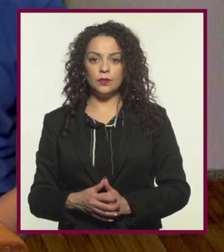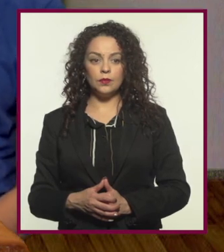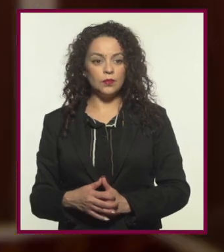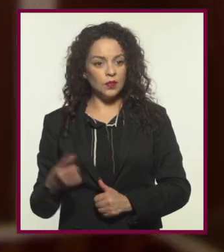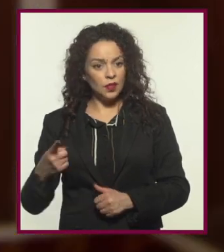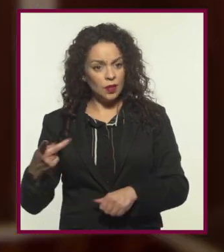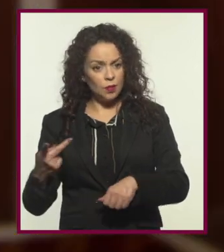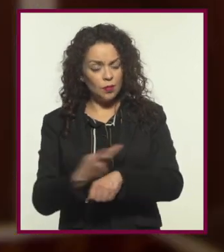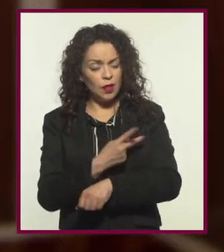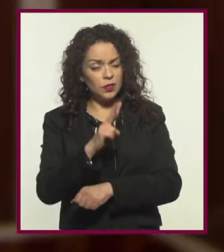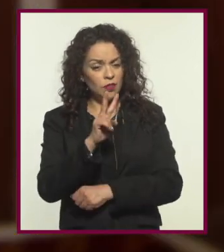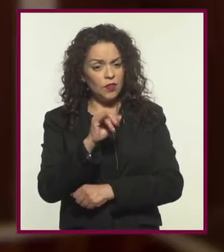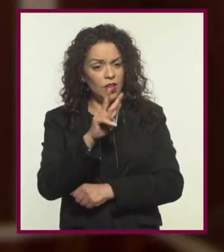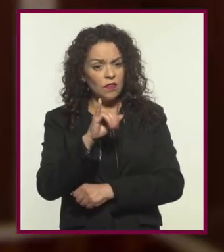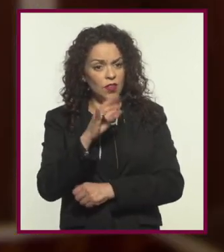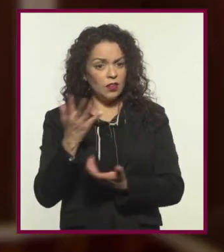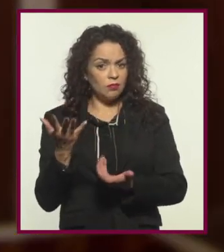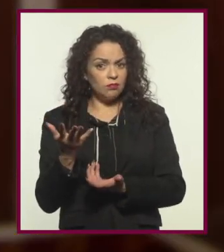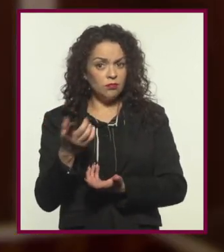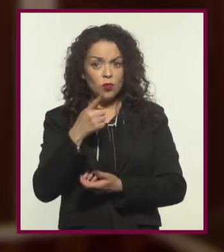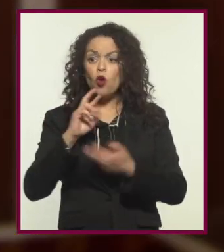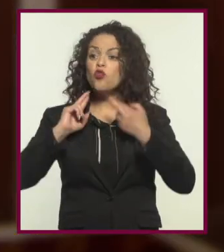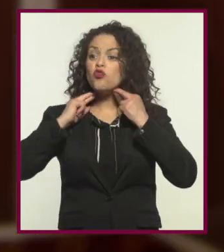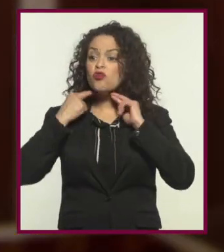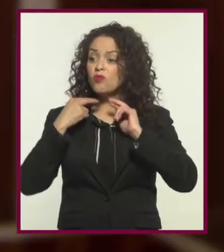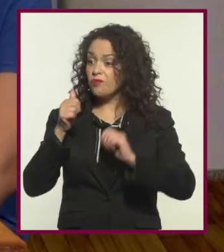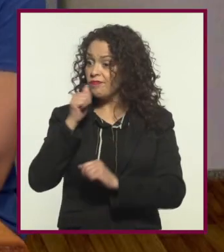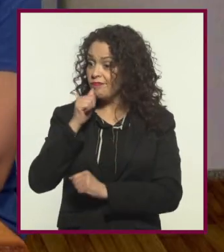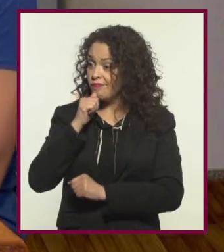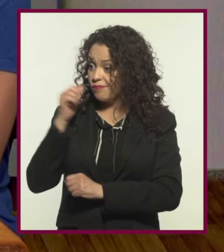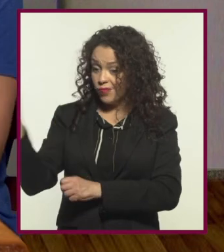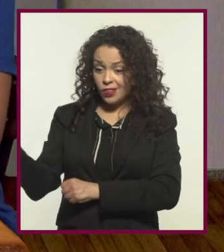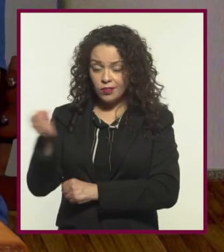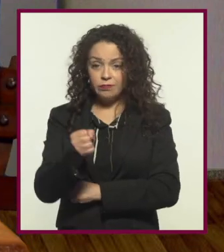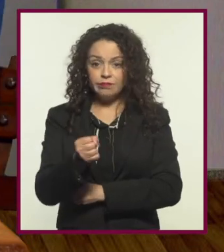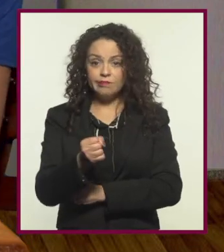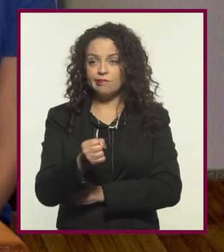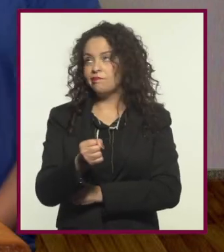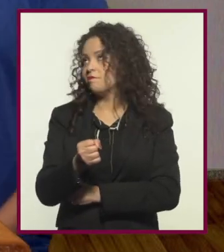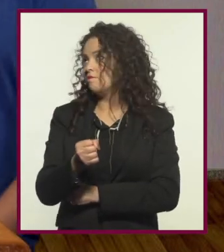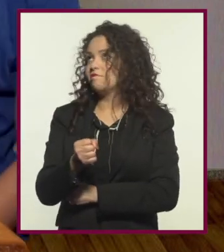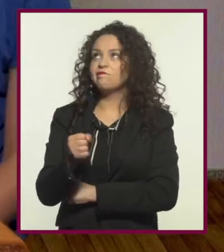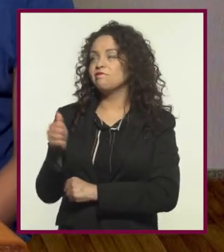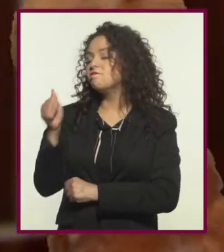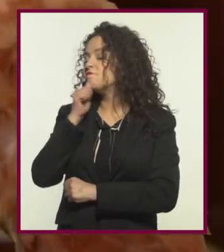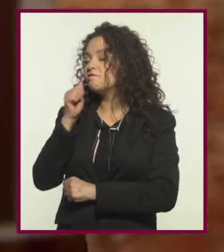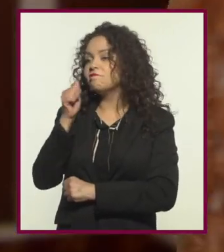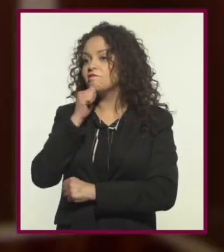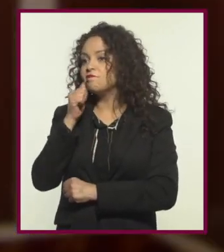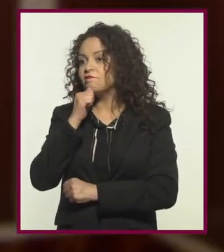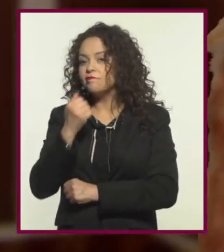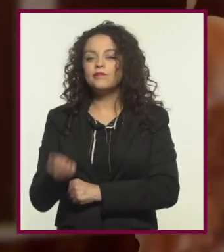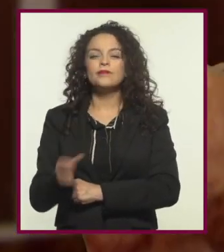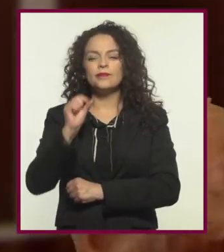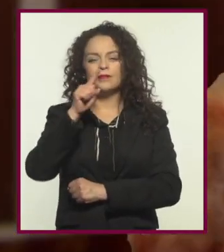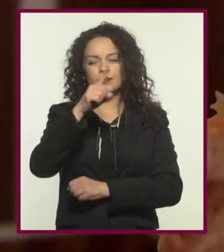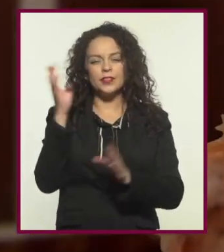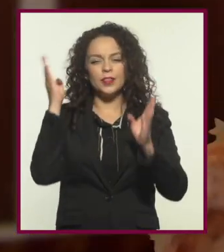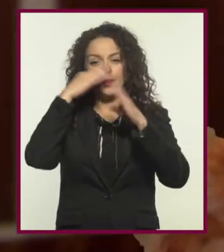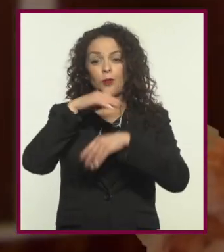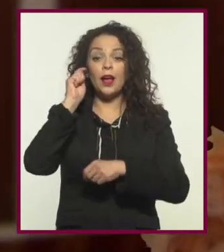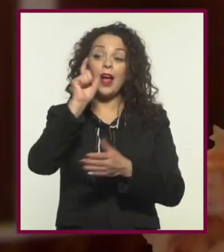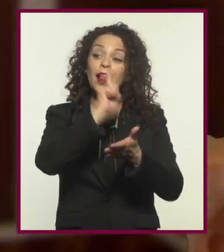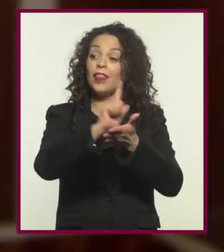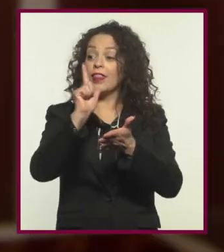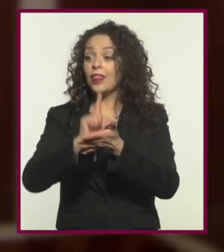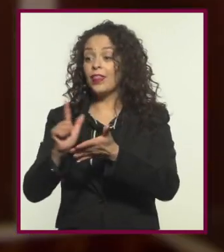¿Qué pasó, Bibi? ¿No has conseguido tu robot? Pues, aún no. Oye, para que te distraigas un poco de tus labores